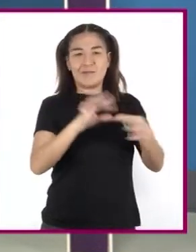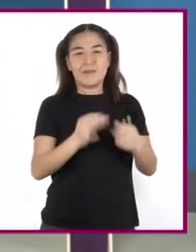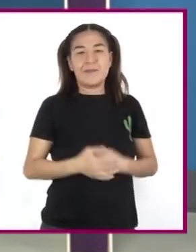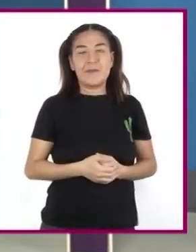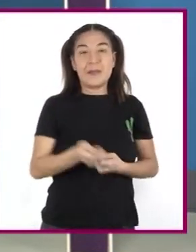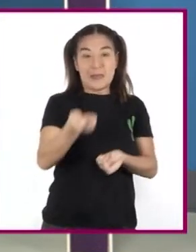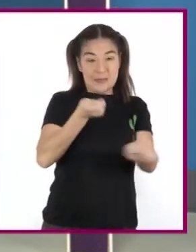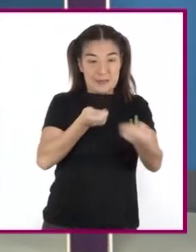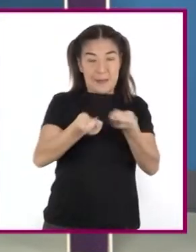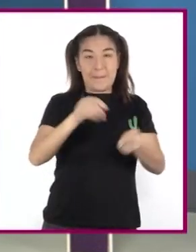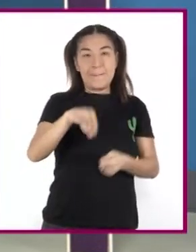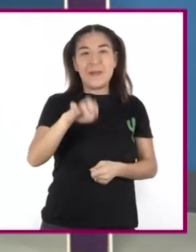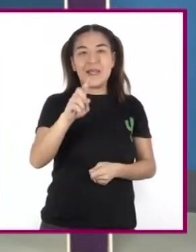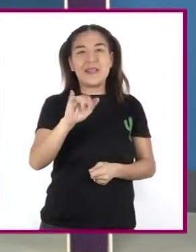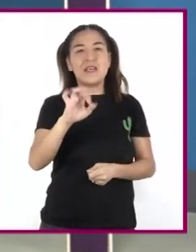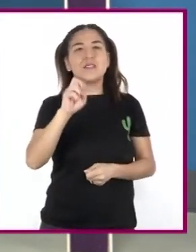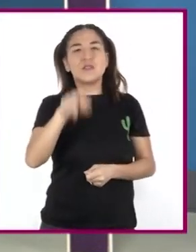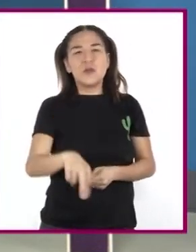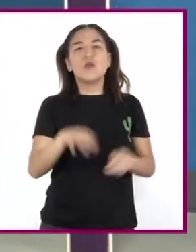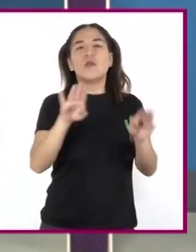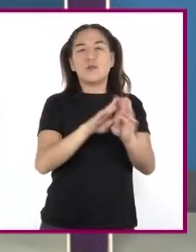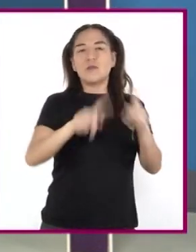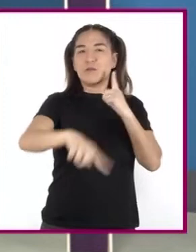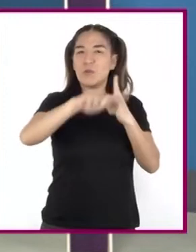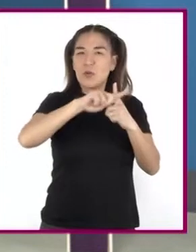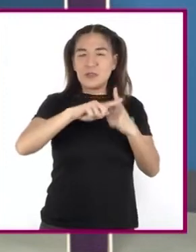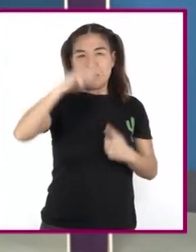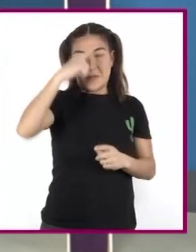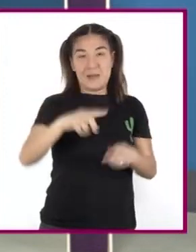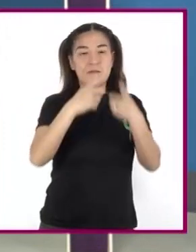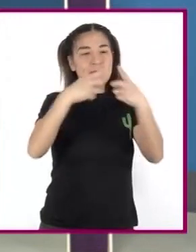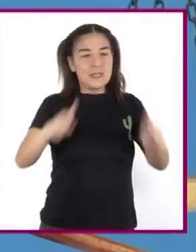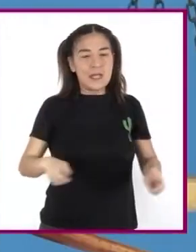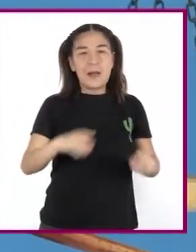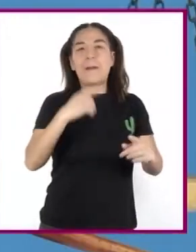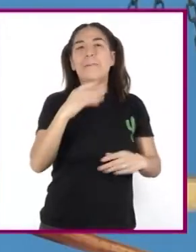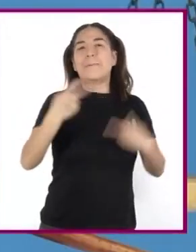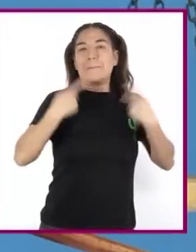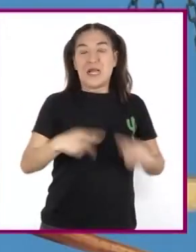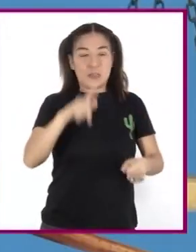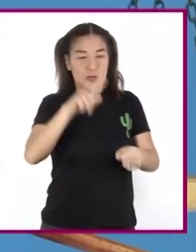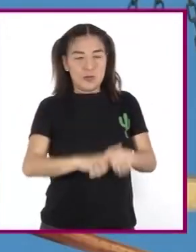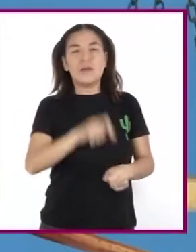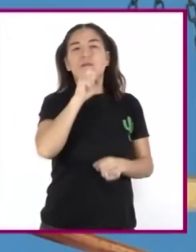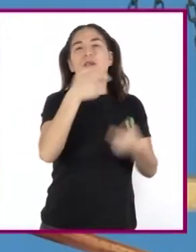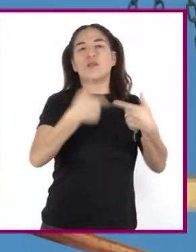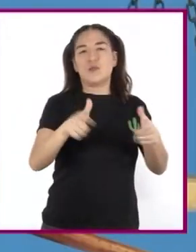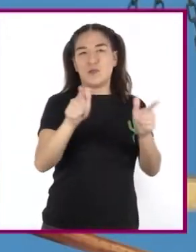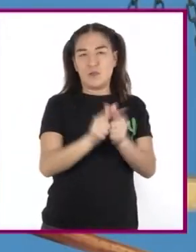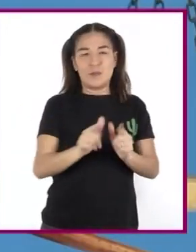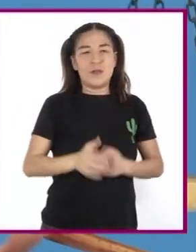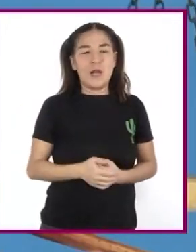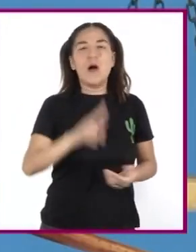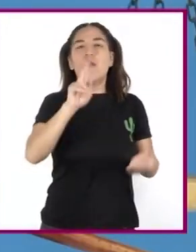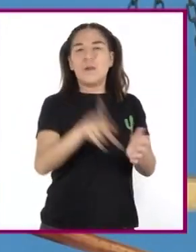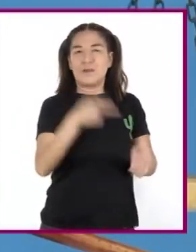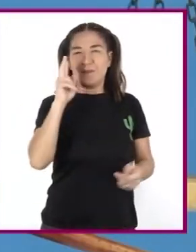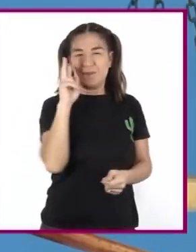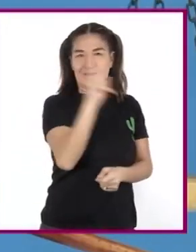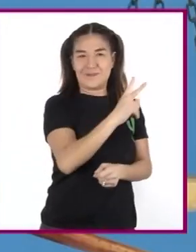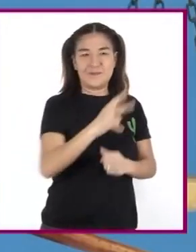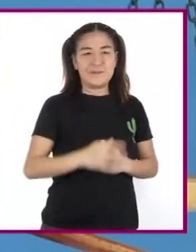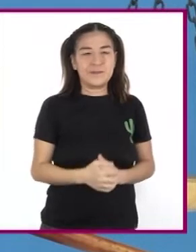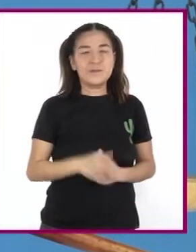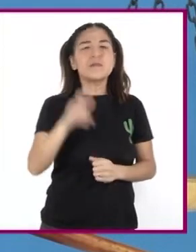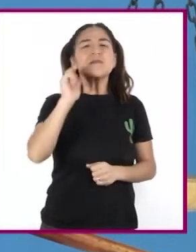Es positiva Para el desarrollo Personal Y grupal Vayamos de nuevo A ver Y a oír